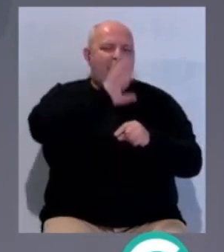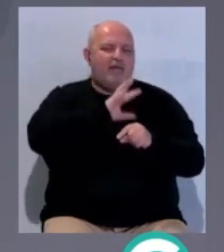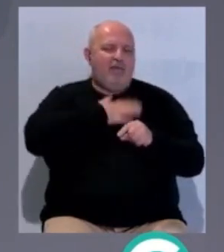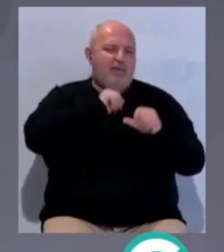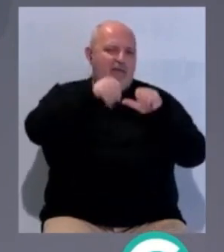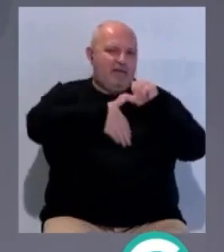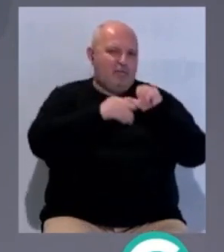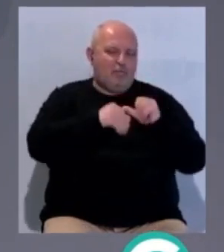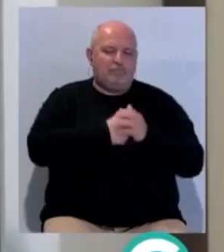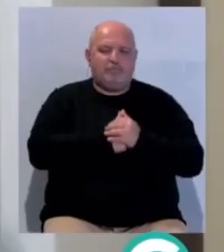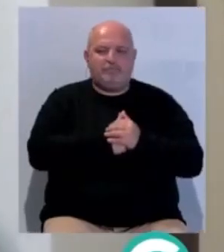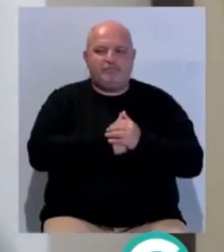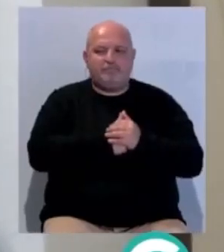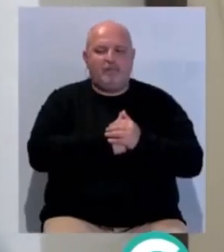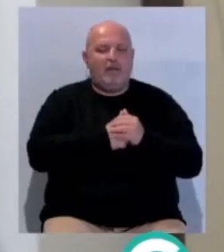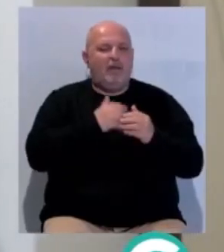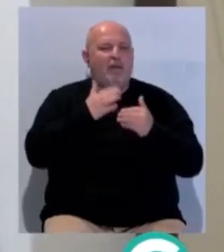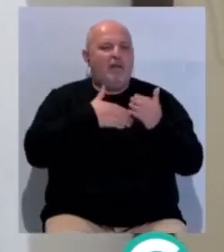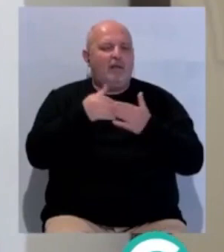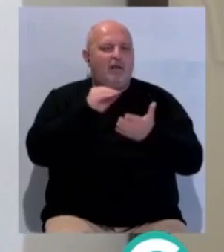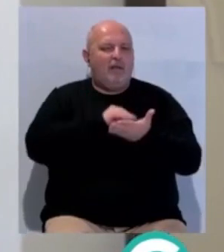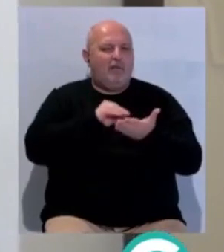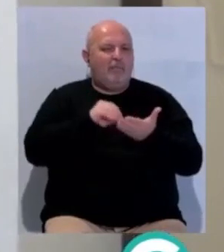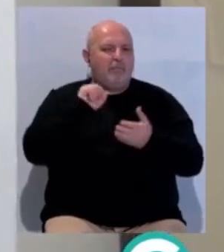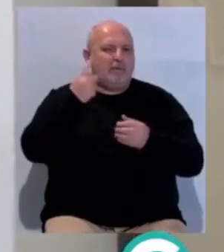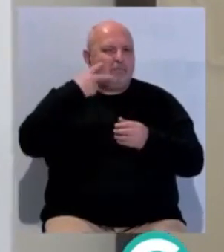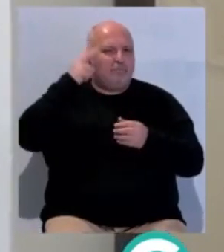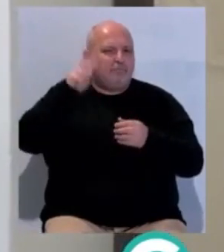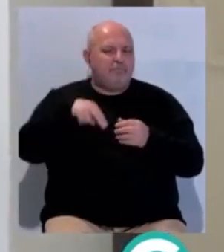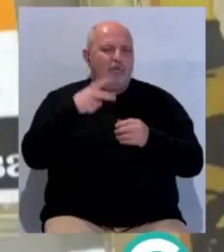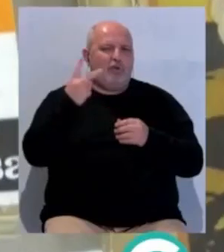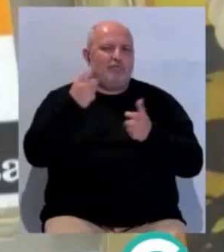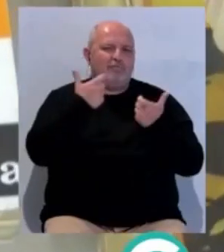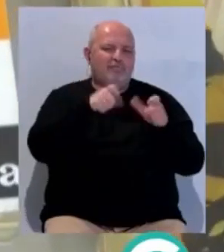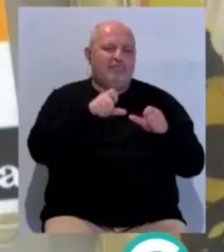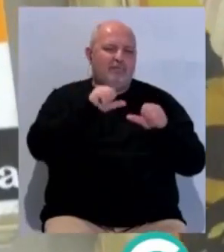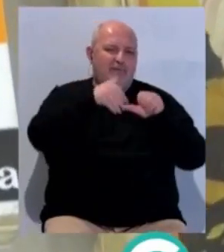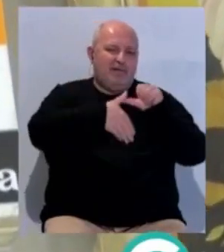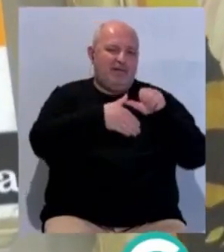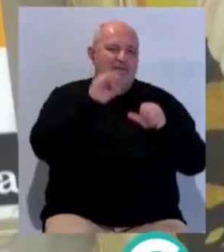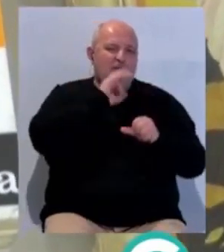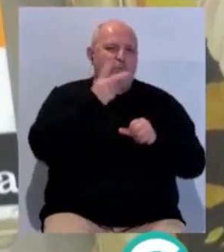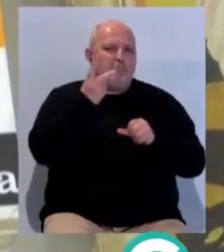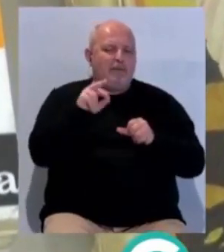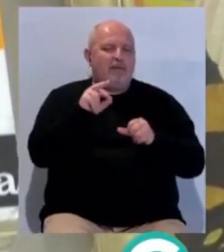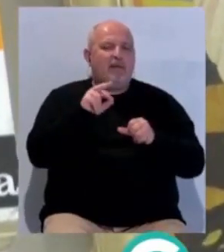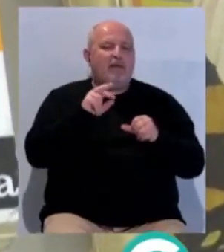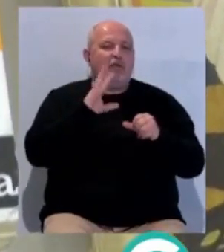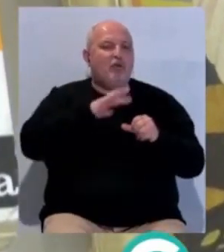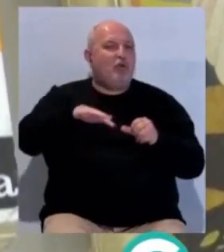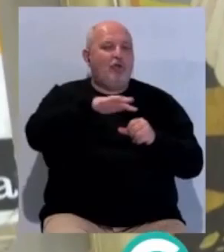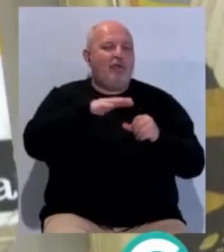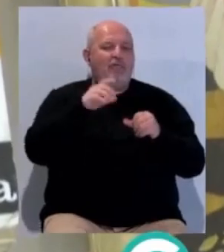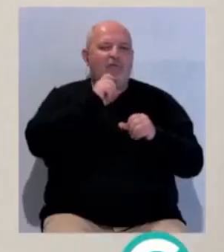hispana. La vida y la obra de las literatas más reconocidas de las dos orillas del Atlántico del siglo XX se dan encuentro en la